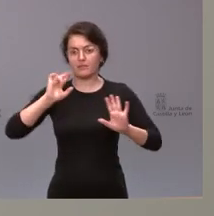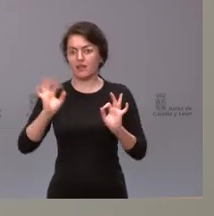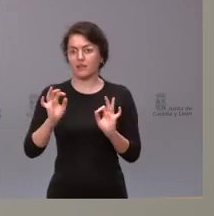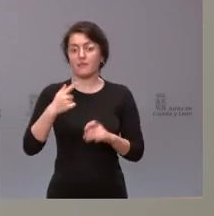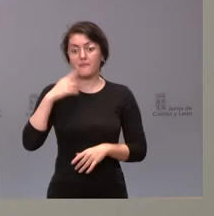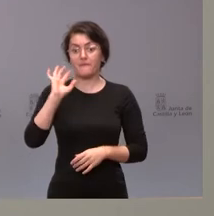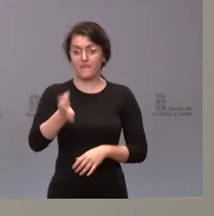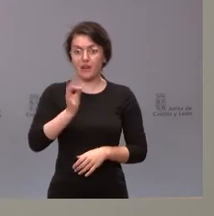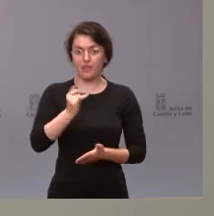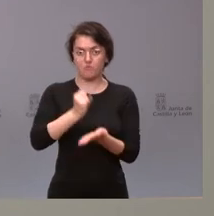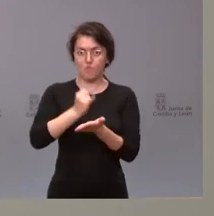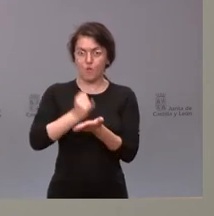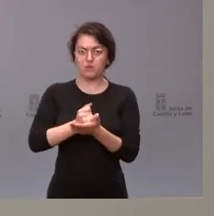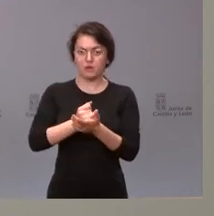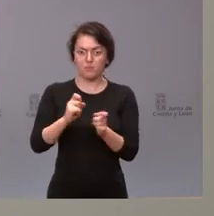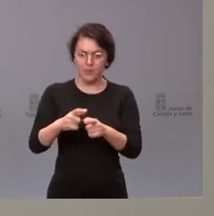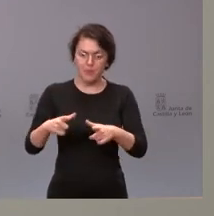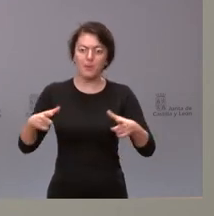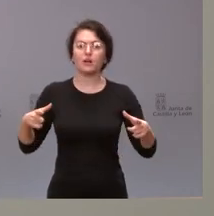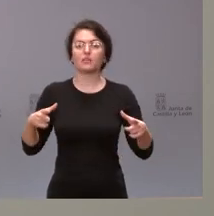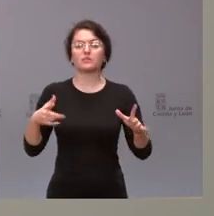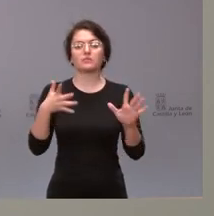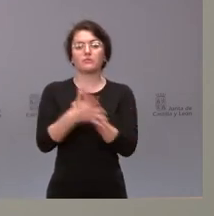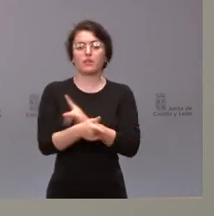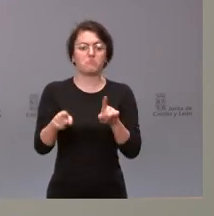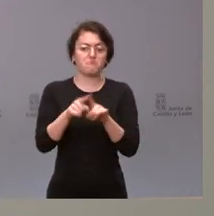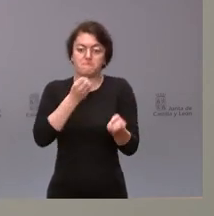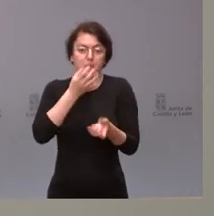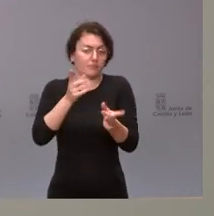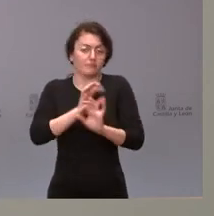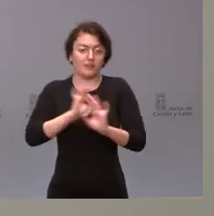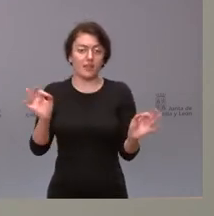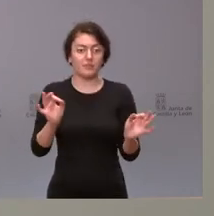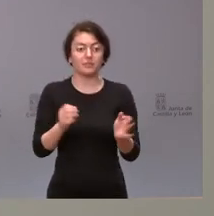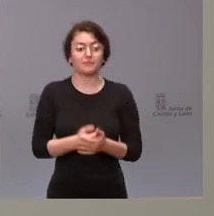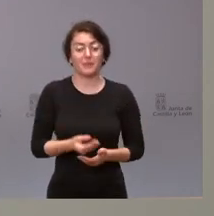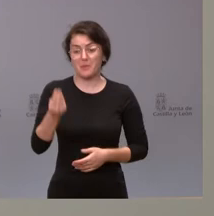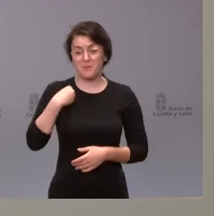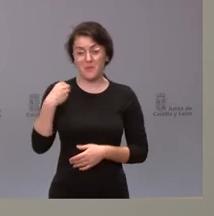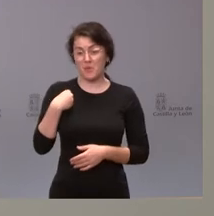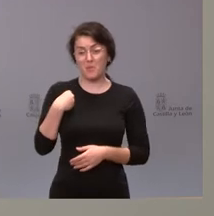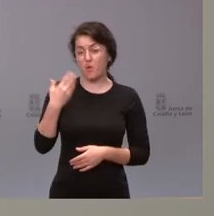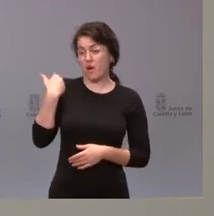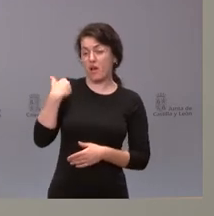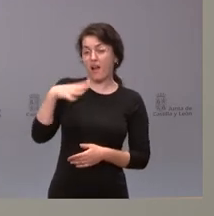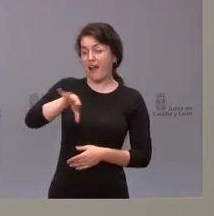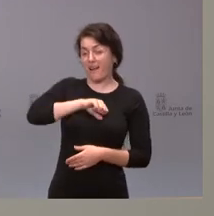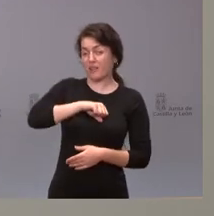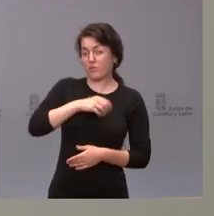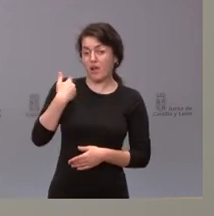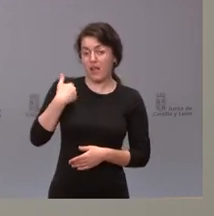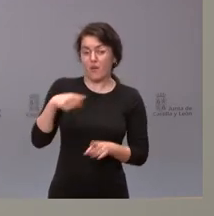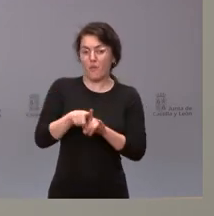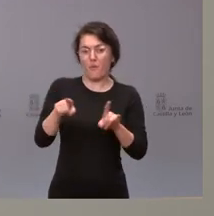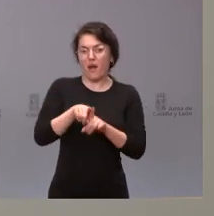con el paso del tiempo y, por tanto, no les puedo dar ninguna información adicional. Igual que en el caso anterior, al ser un número tan limitado de casos, no